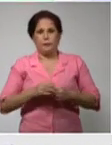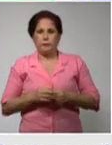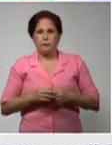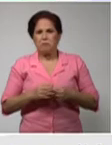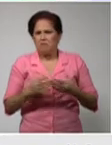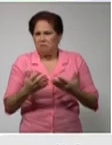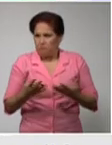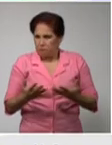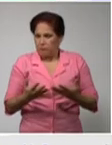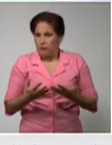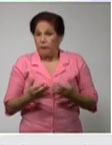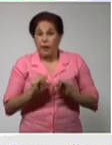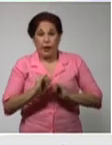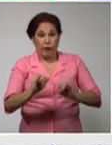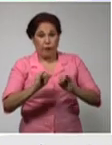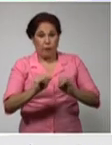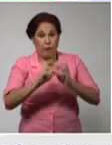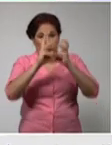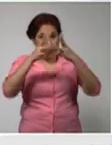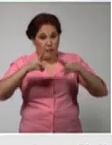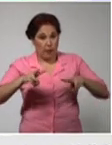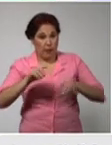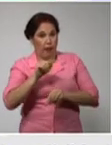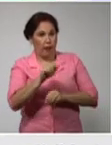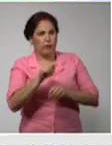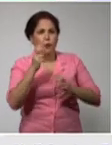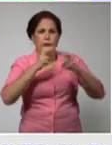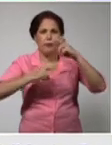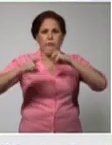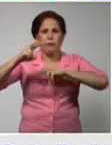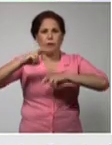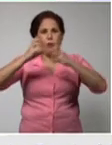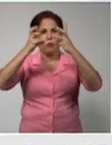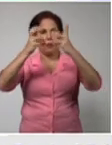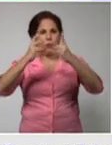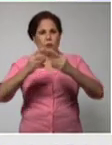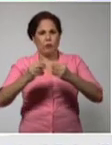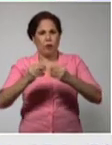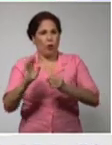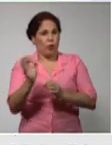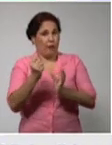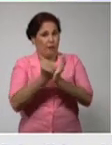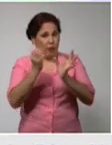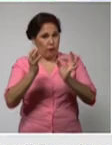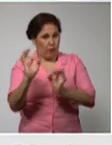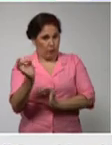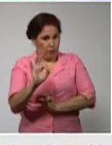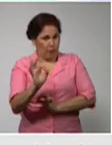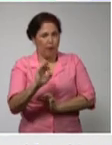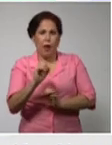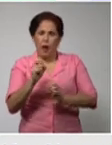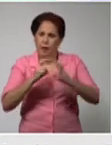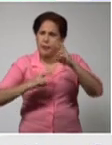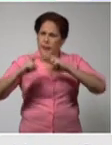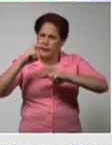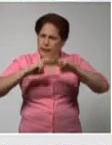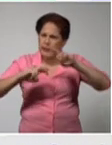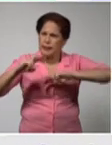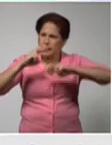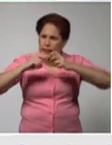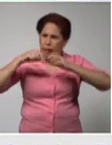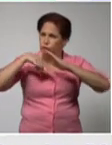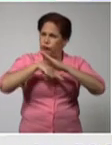este es un estudio con estos resultados todavía no concluyentes hay que seguir extendiéndolos